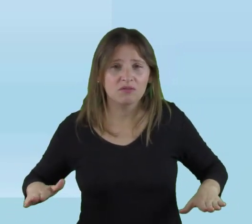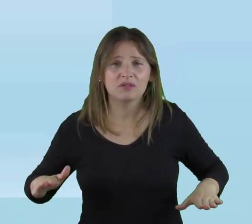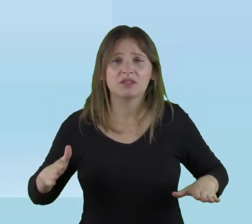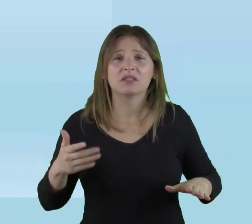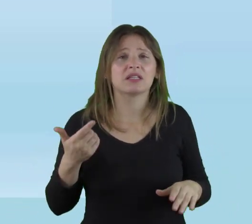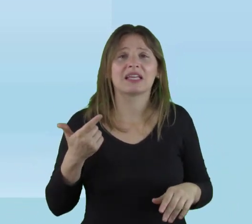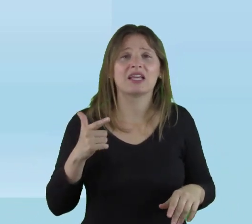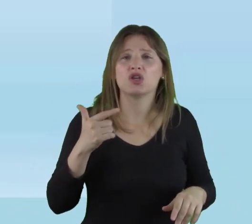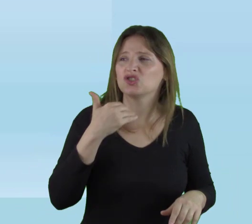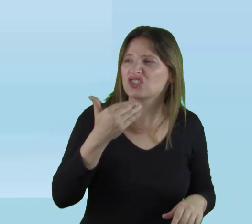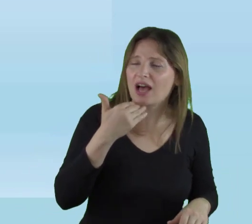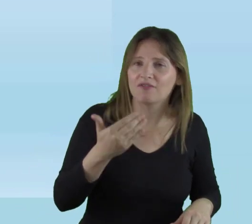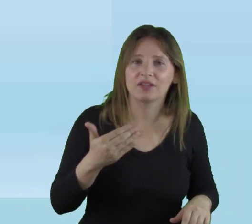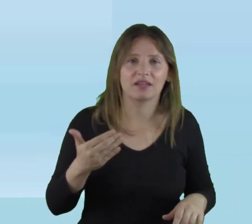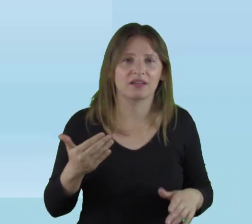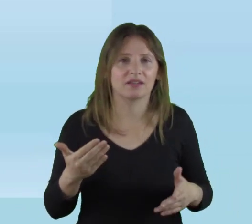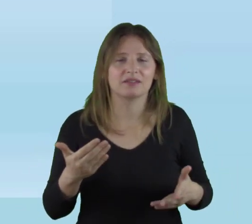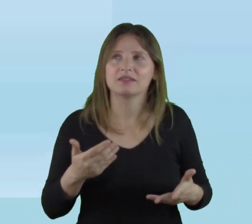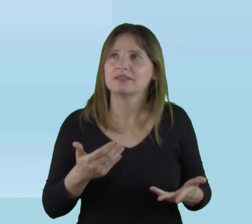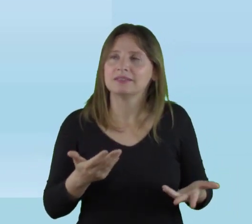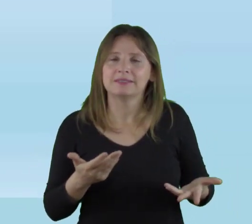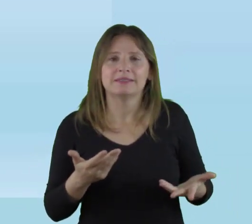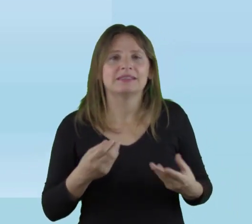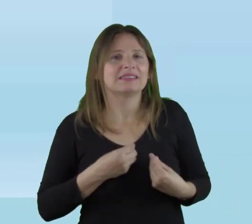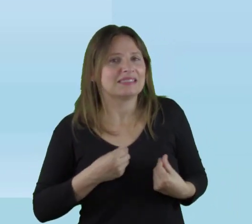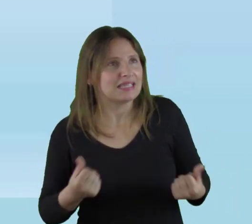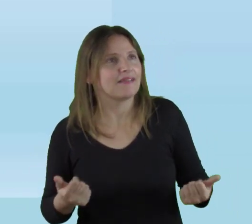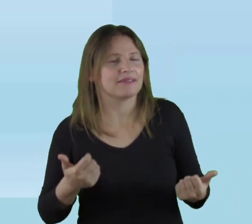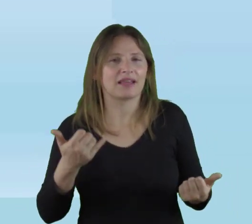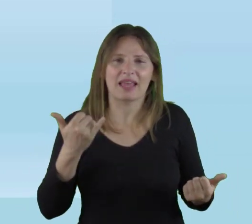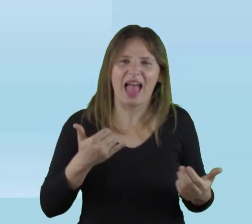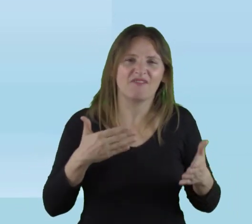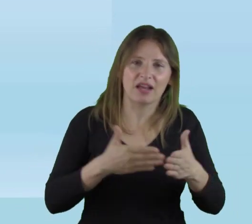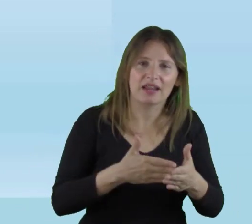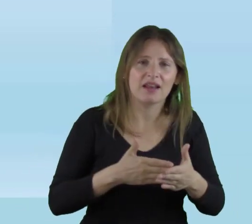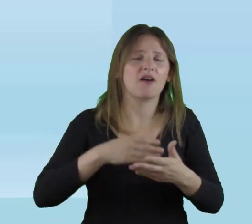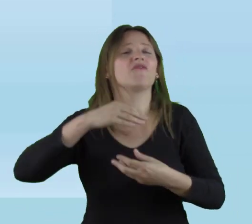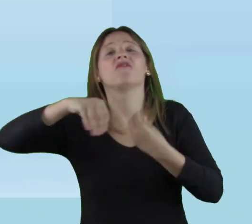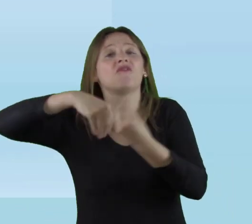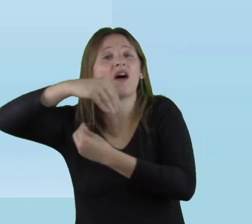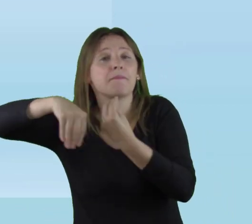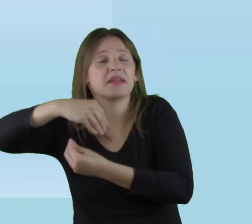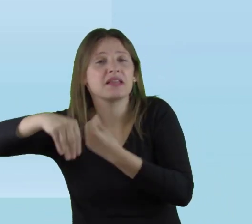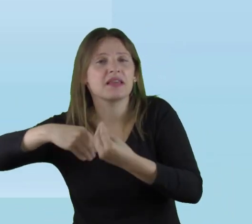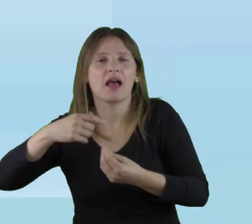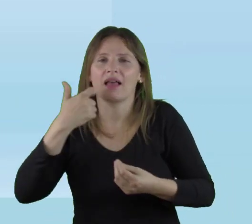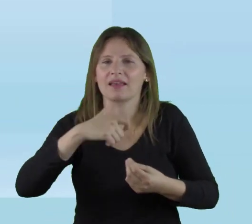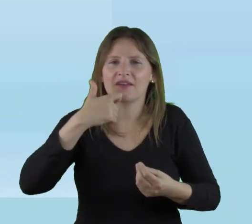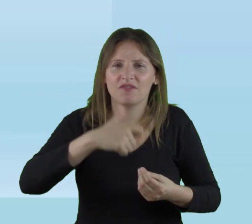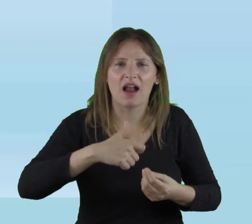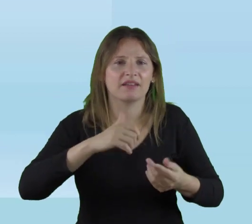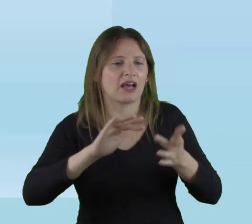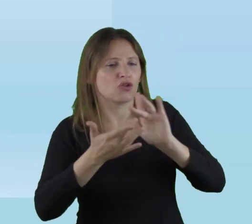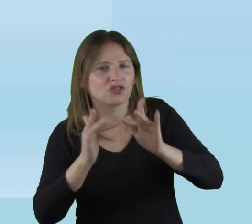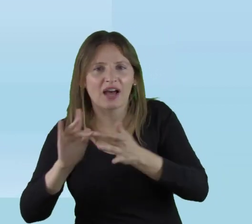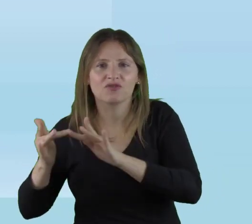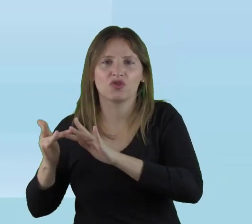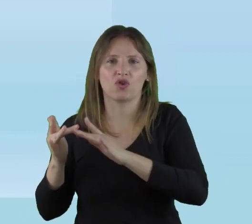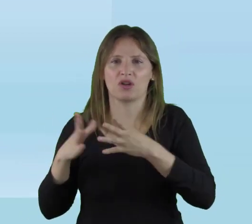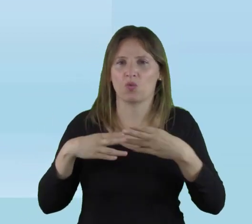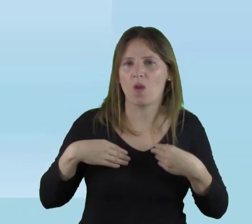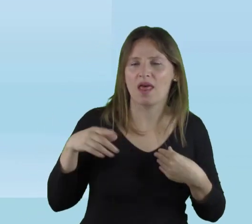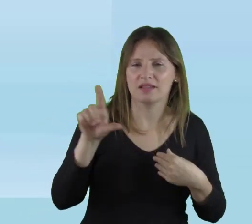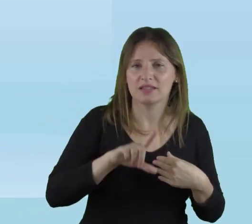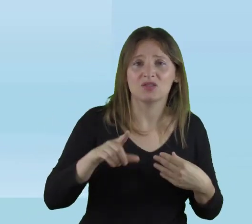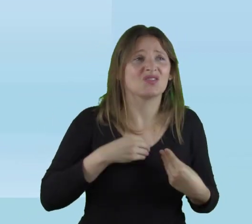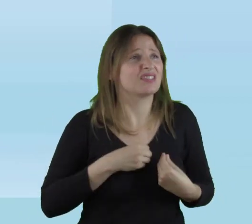van a sentir esas barreras para aprender. Las familias que no se interactúan como debe ser con ellas,